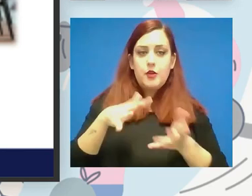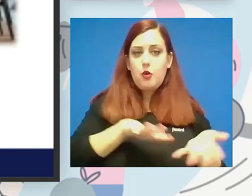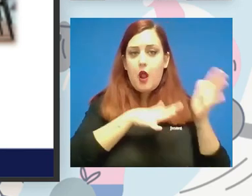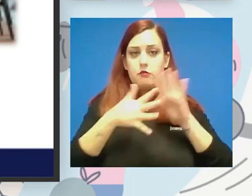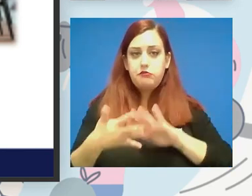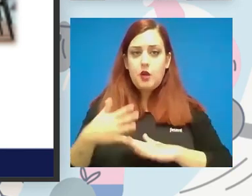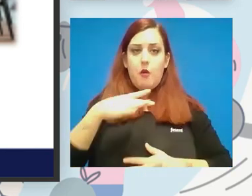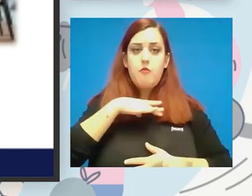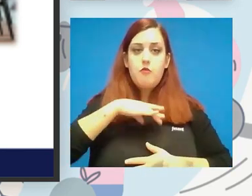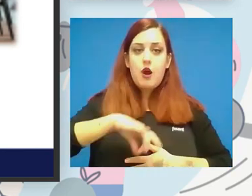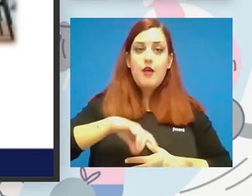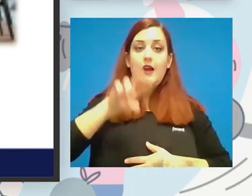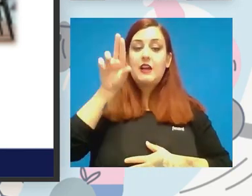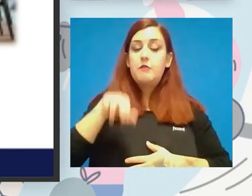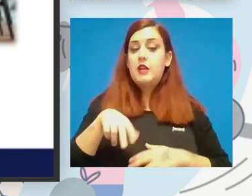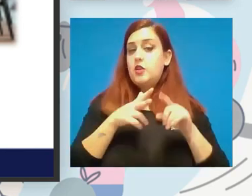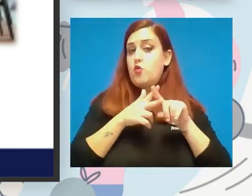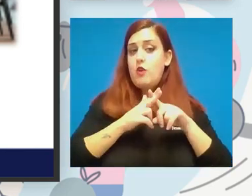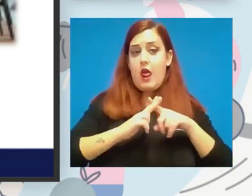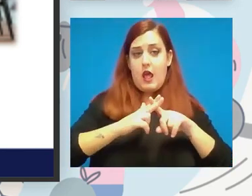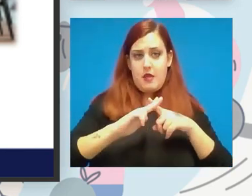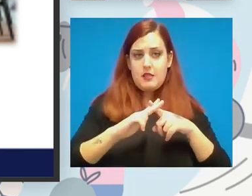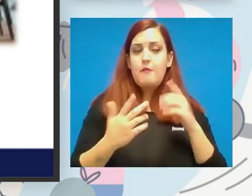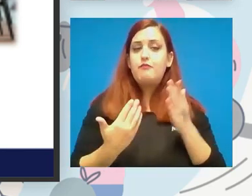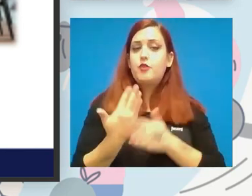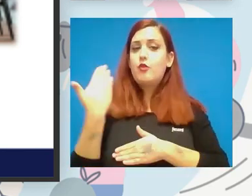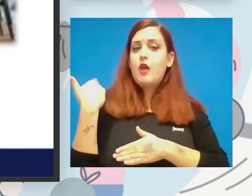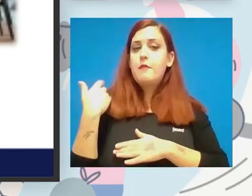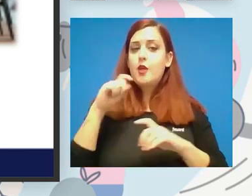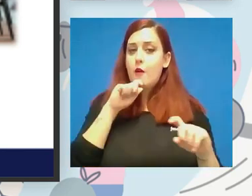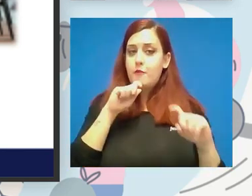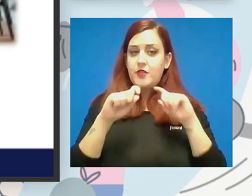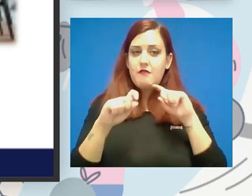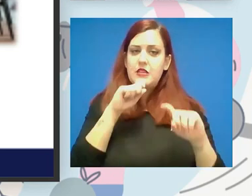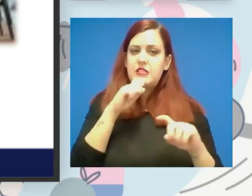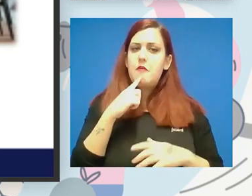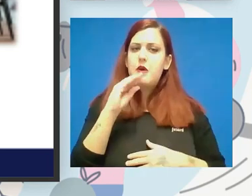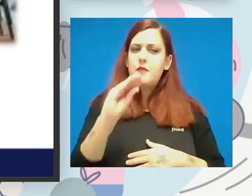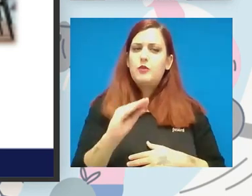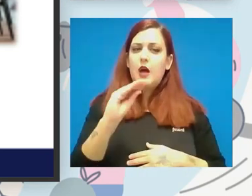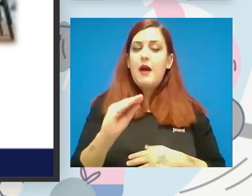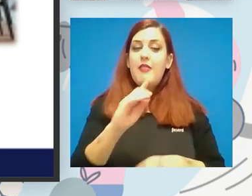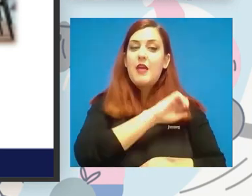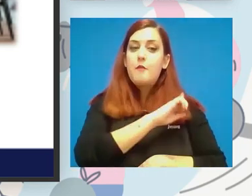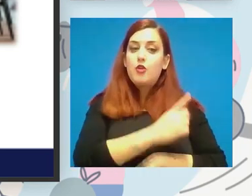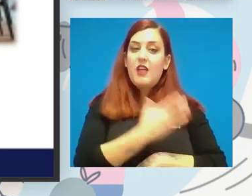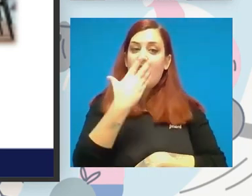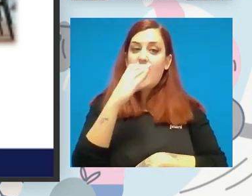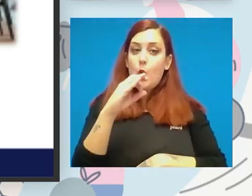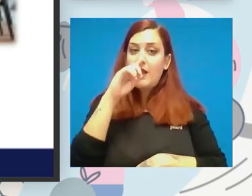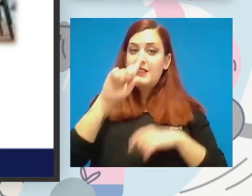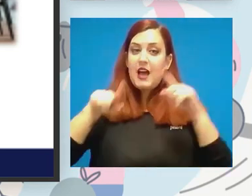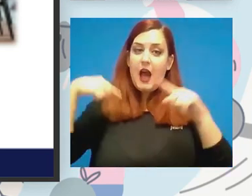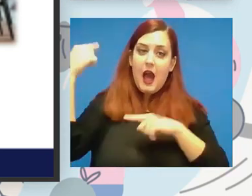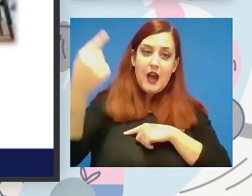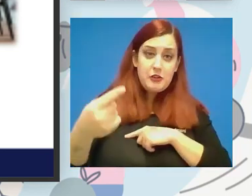y por supuesto pues que es una herramienta. El otro día me hicieron una entrevista me decían ¿cómo te ves el deporte dentro de 50 años? Yo lo veré